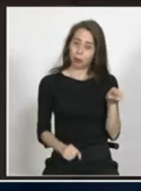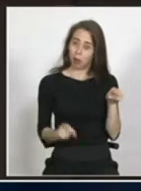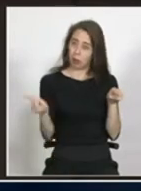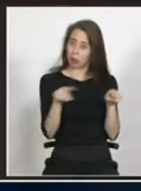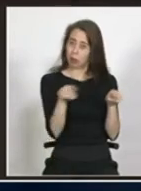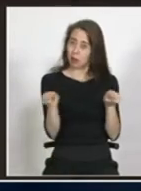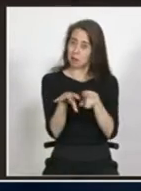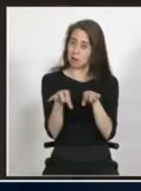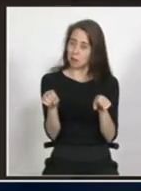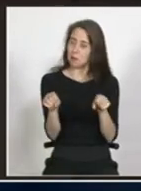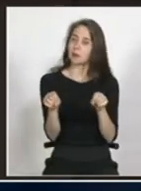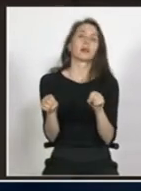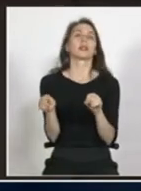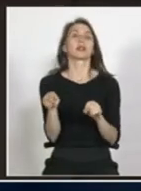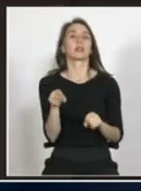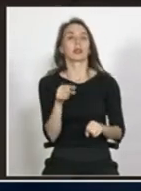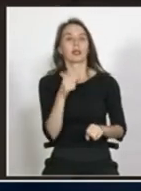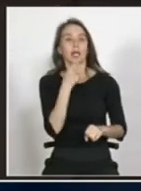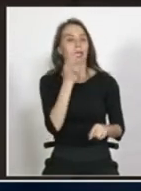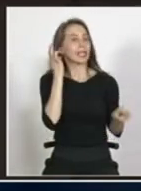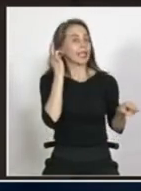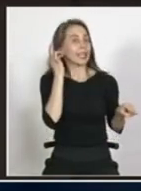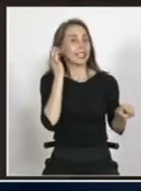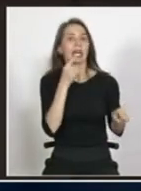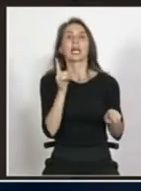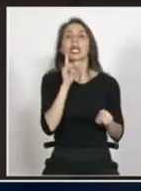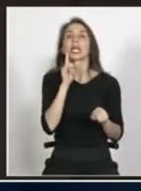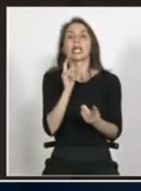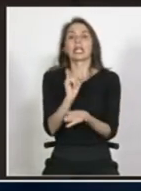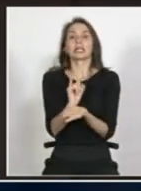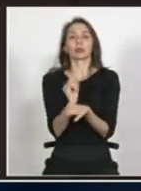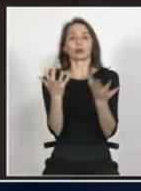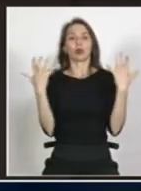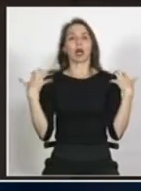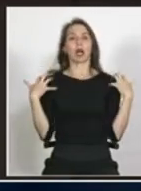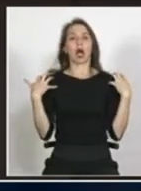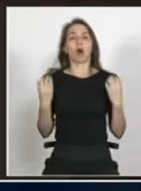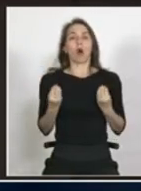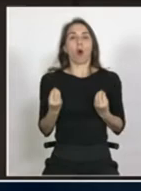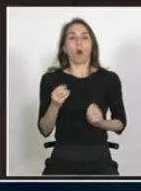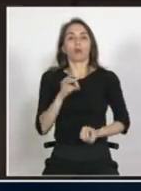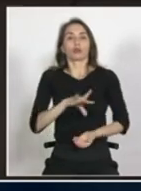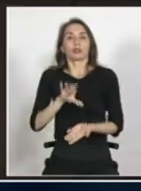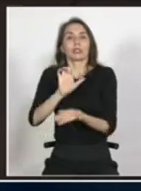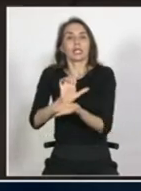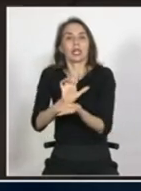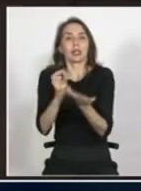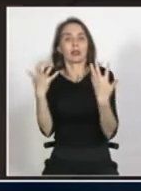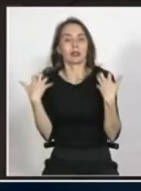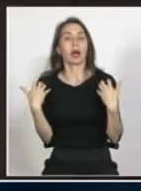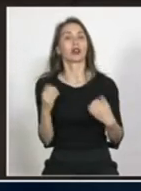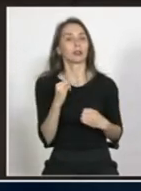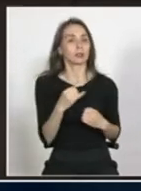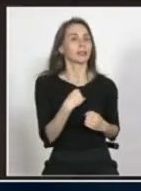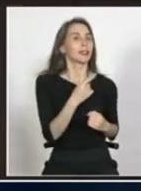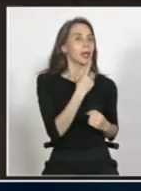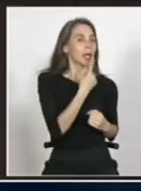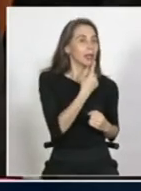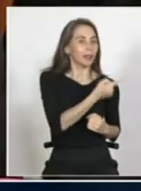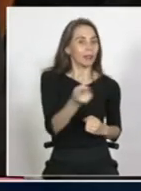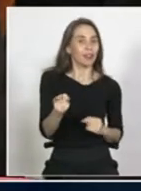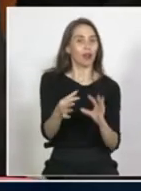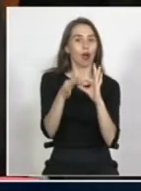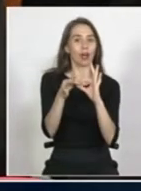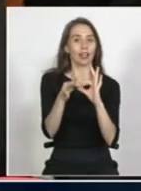un poco a lo que está estableciendo Iskra, quién debiese hacerse cargo, cómo nos deberíamos hacer cargo. Sí, bueno, me sumo a los agradecimientos de esta